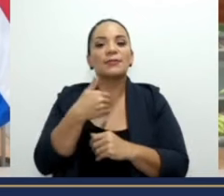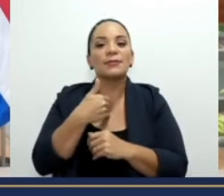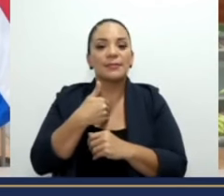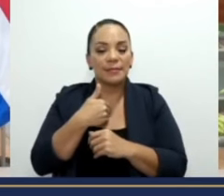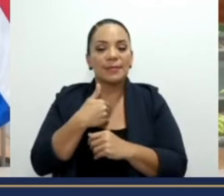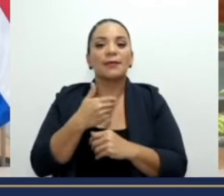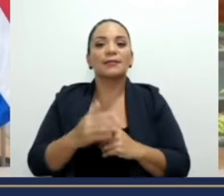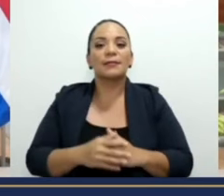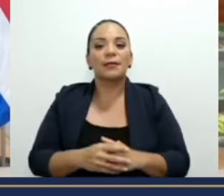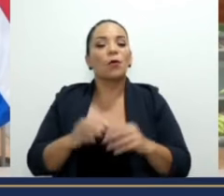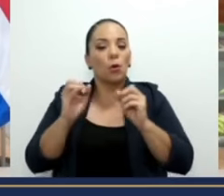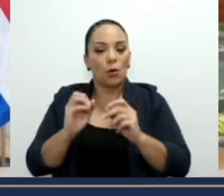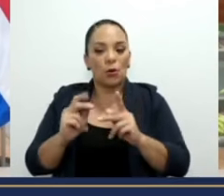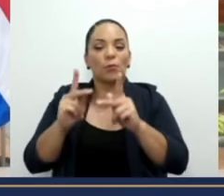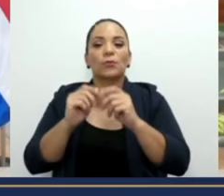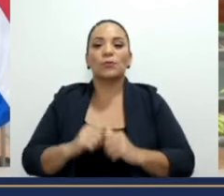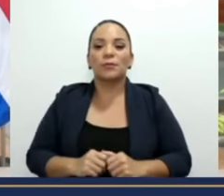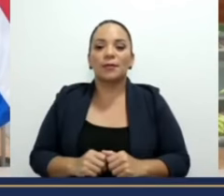oportunidad.